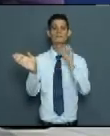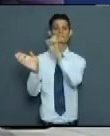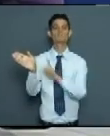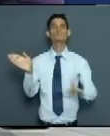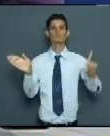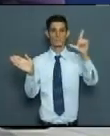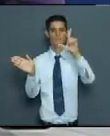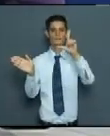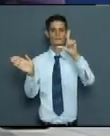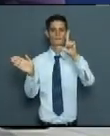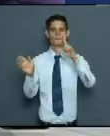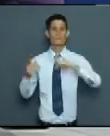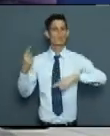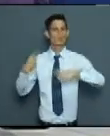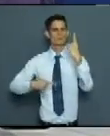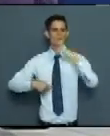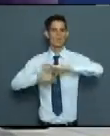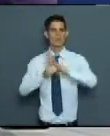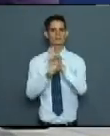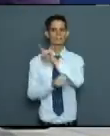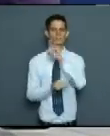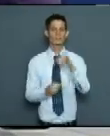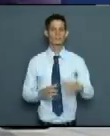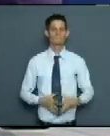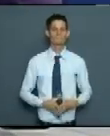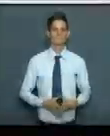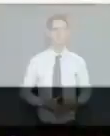en el enfrentamiento a la COVID-19 en nuestra provincia.